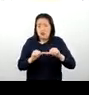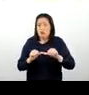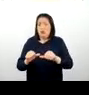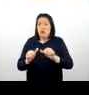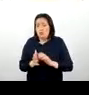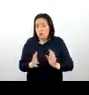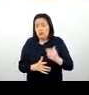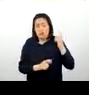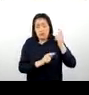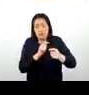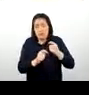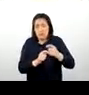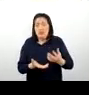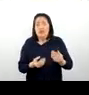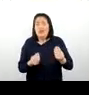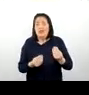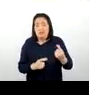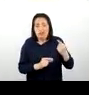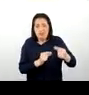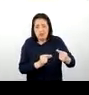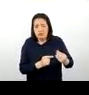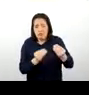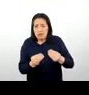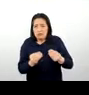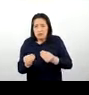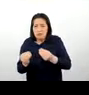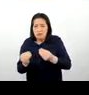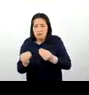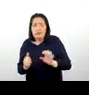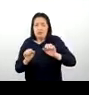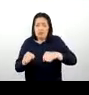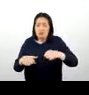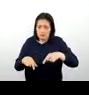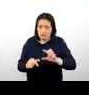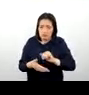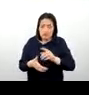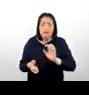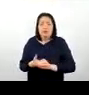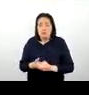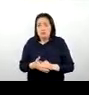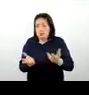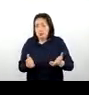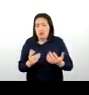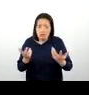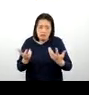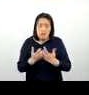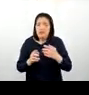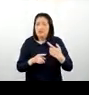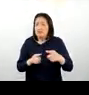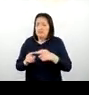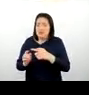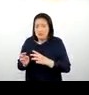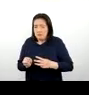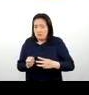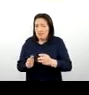son tradiciones que han ido de generación en generación y que les ha permitido adaptar diferentes tipos de